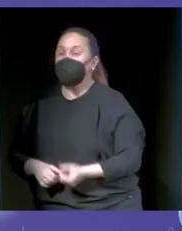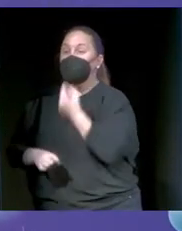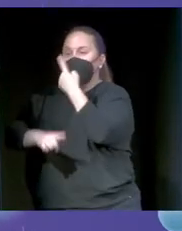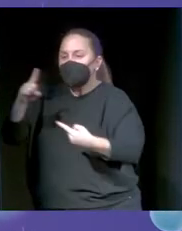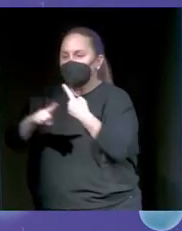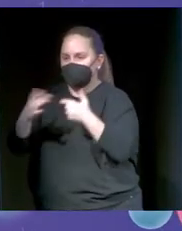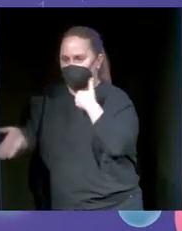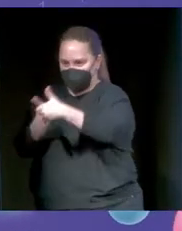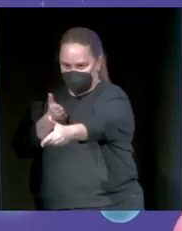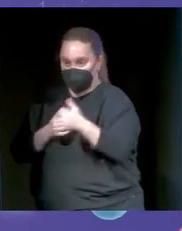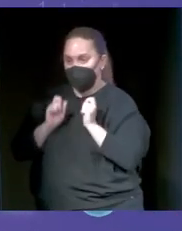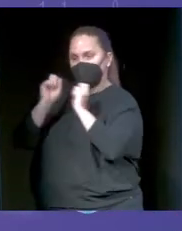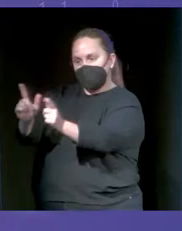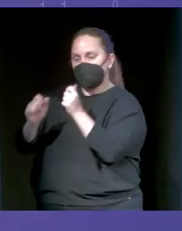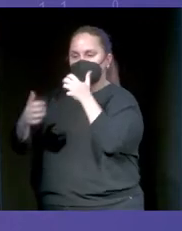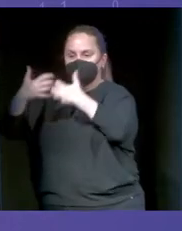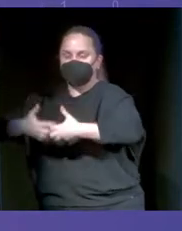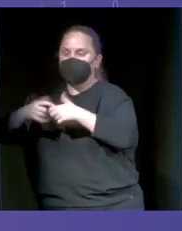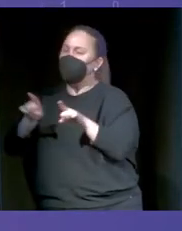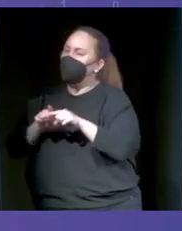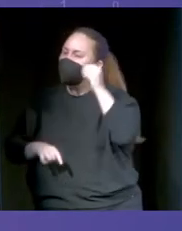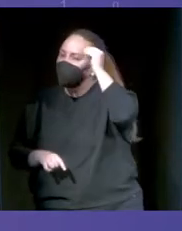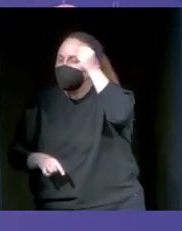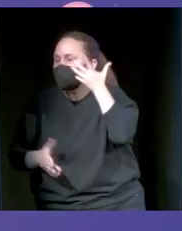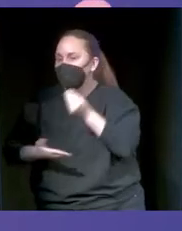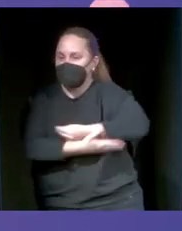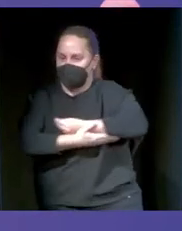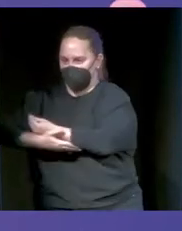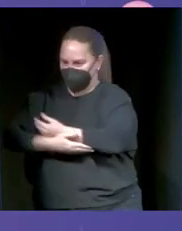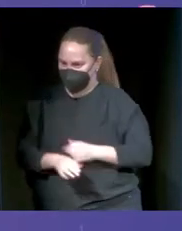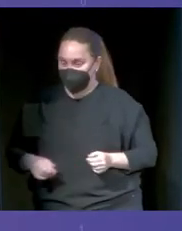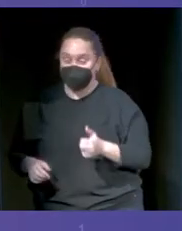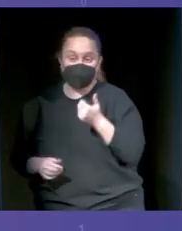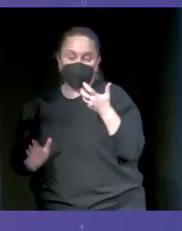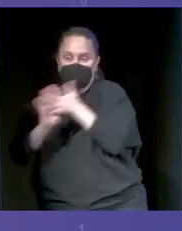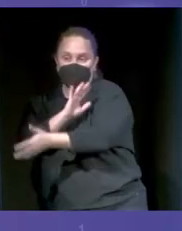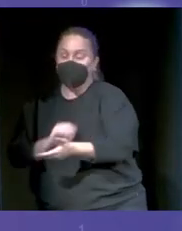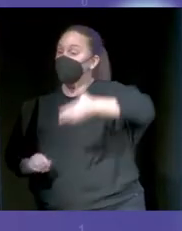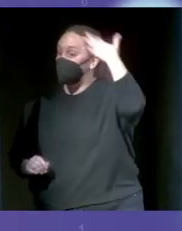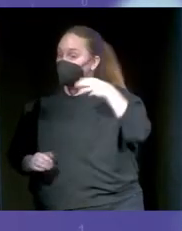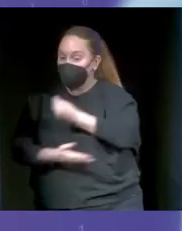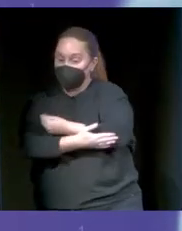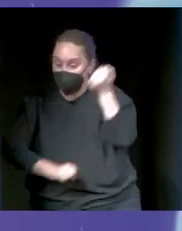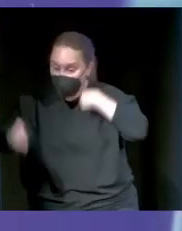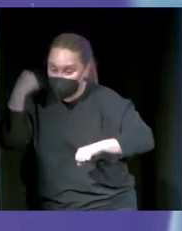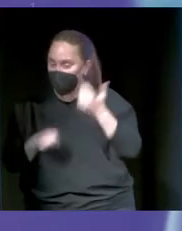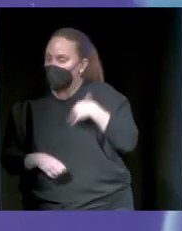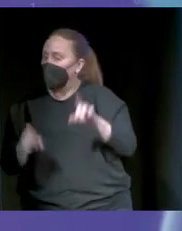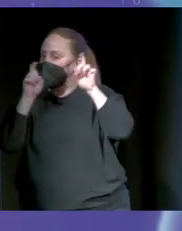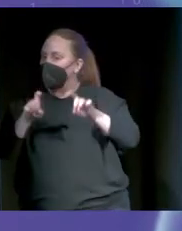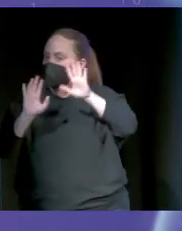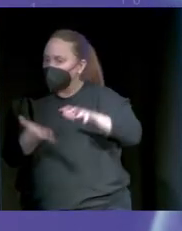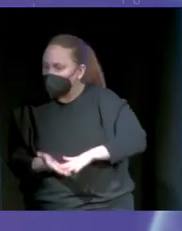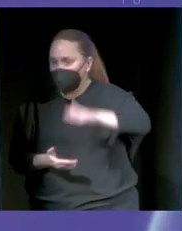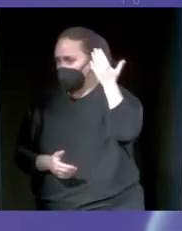inteligencia artificial. Pensad en ella como un bebé. ¿Vale? ¿Qué quiere decir esto? Que si le enseñamos un mal comportamiento, el bebé va a salir mal,